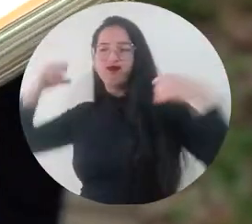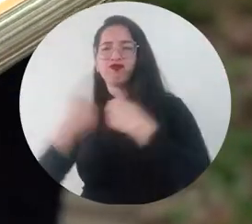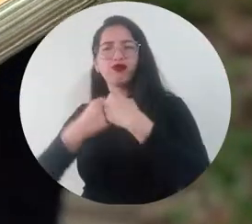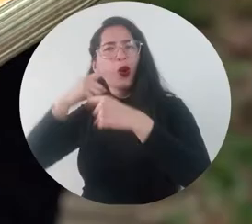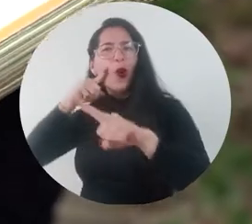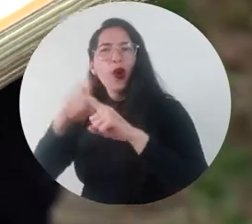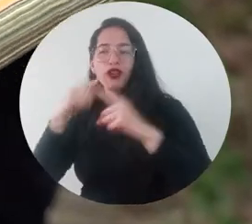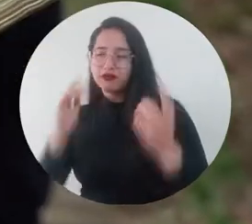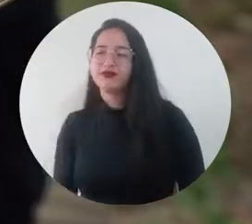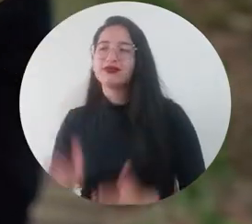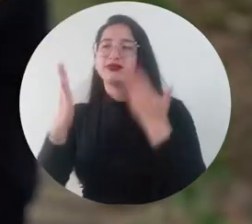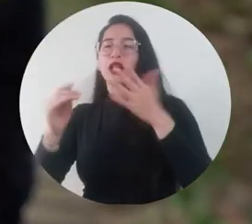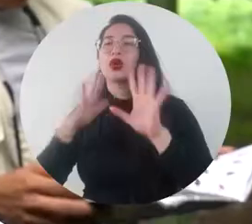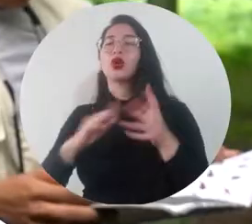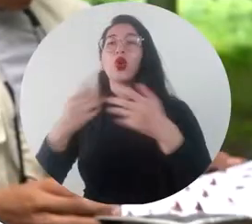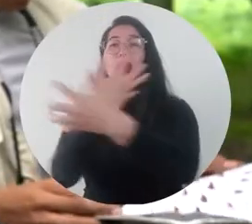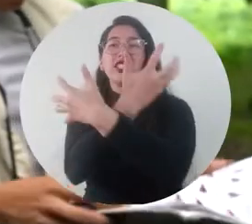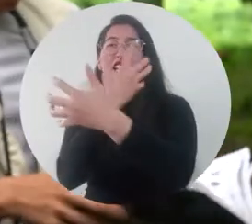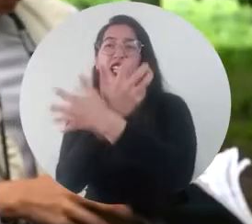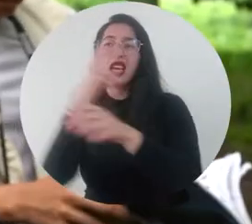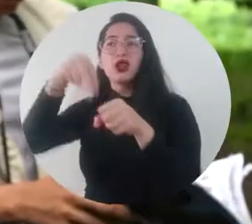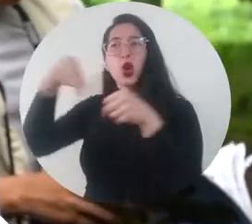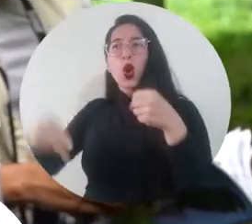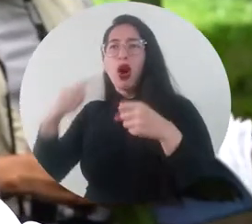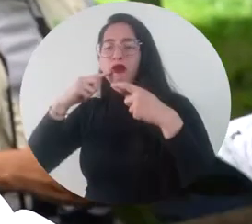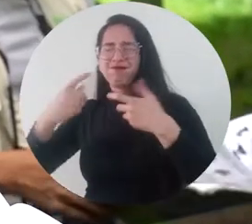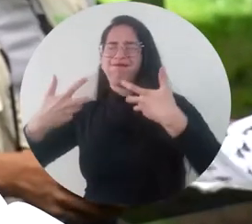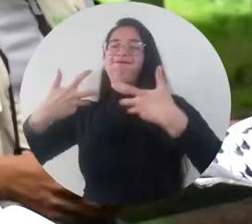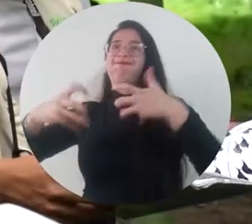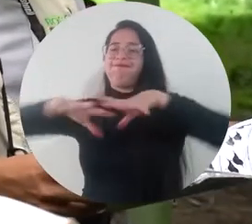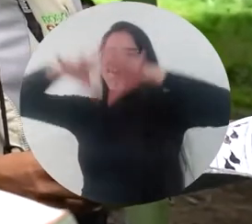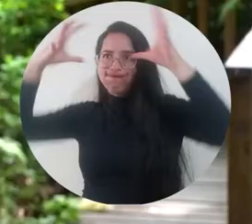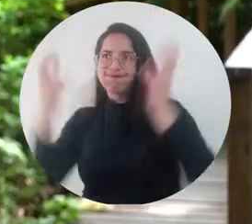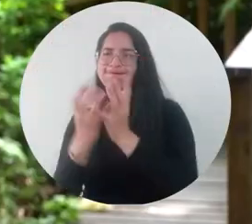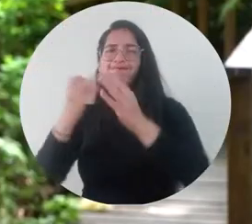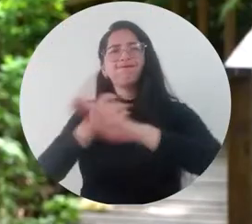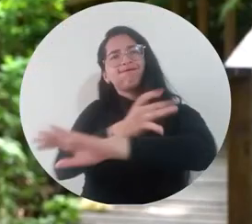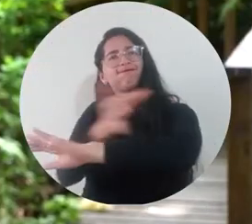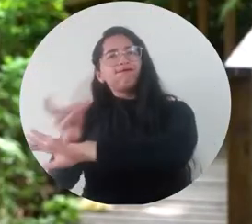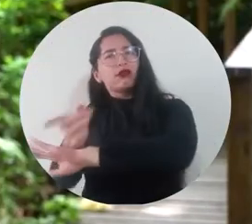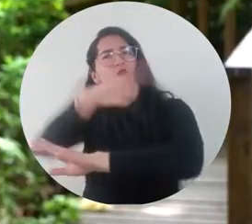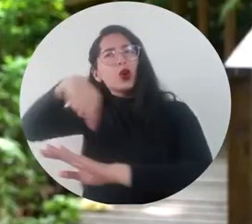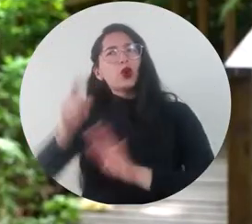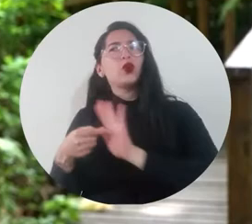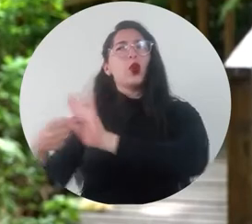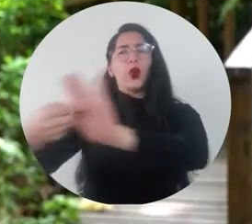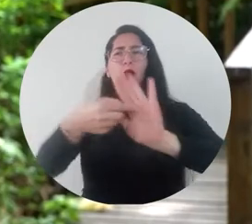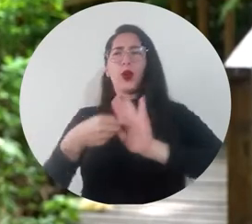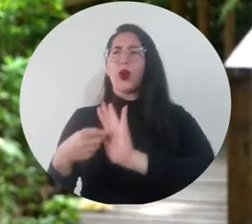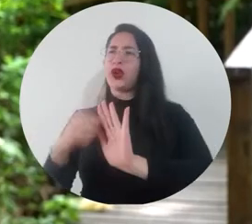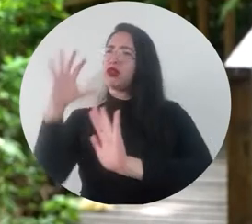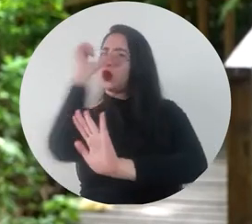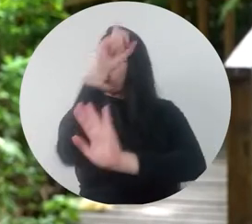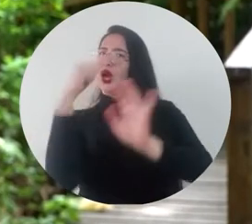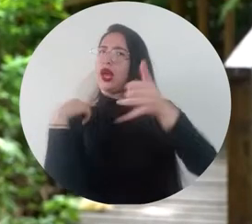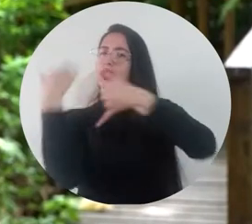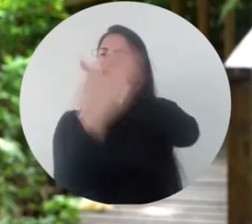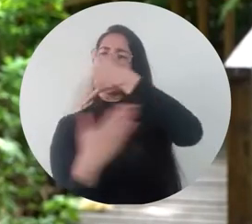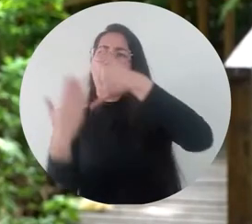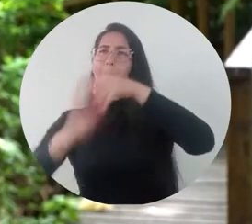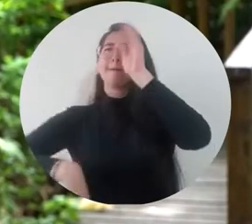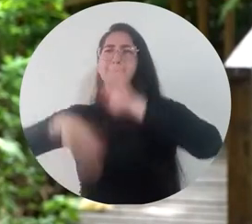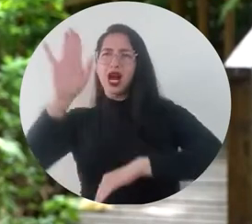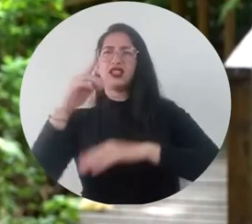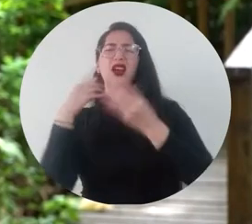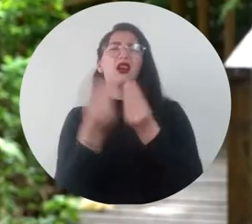actividad que se cataloga como el evento de ciencia ciudadana más grande del mundo Sin ánimo de ser una competencia, pues nos da a todos a conocer